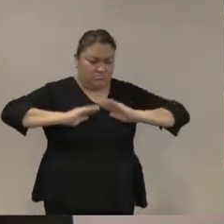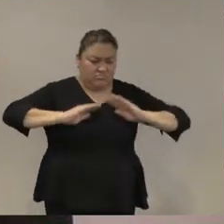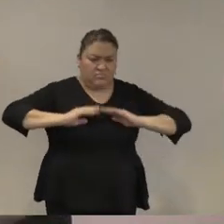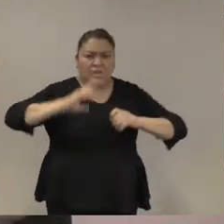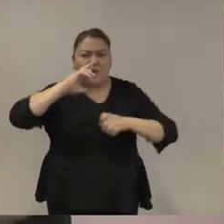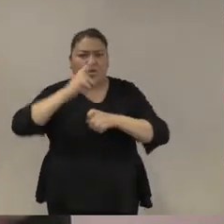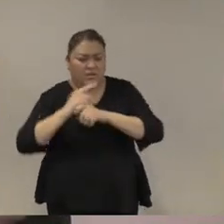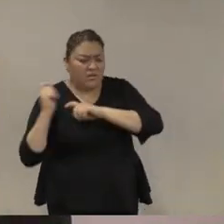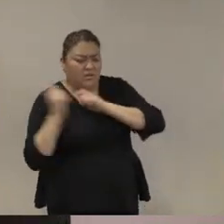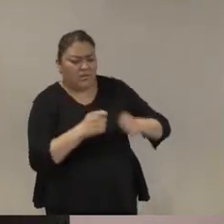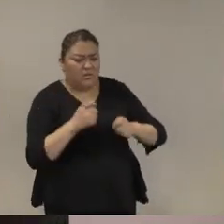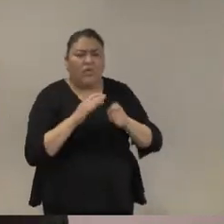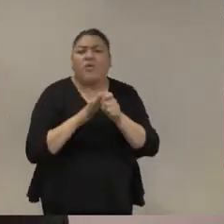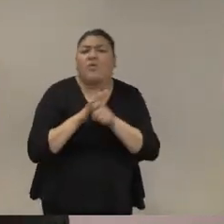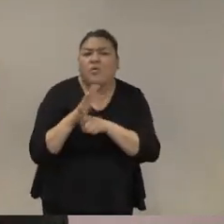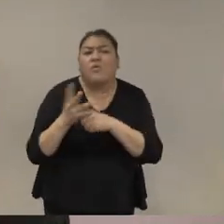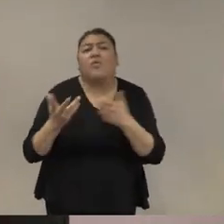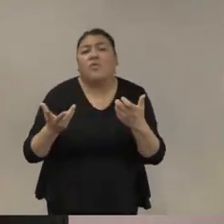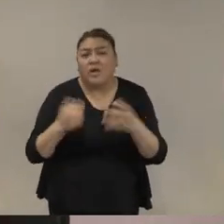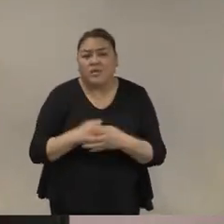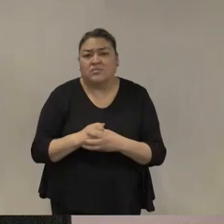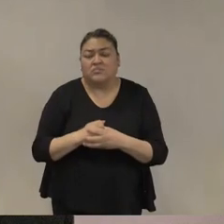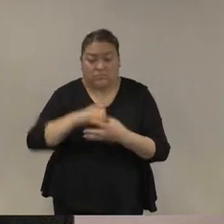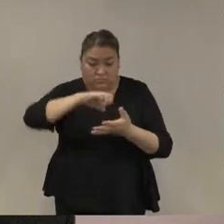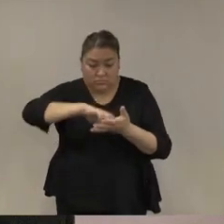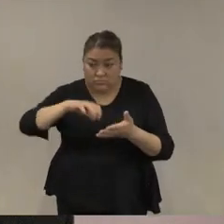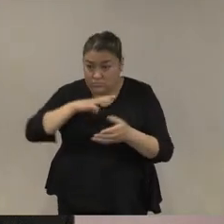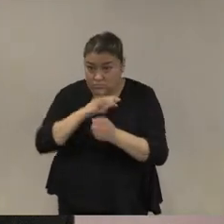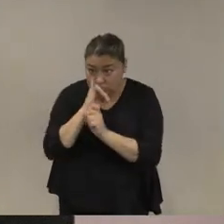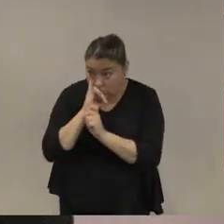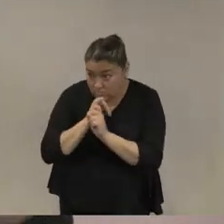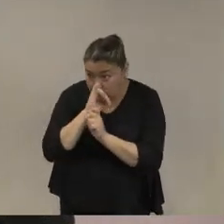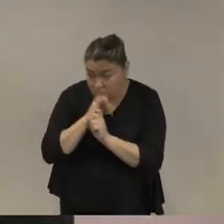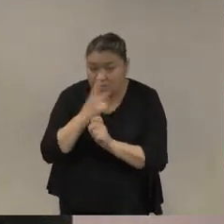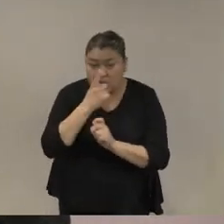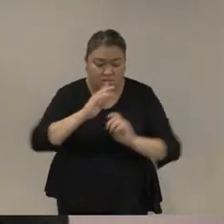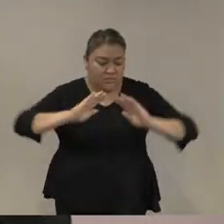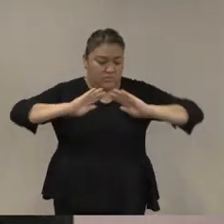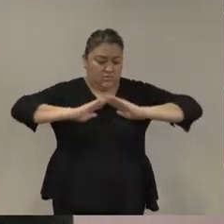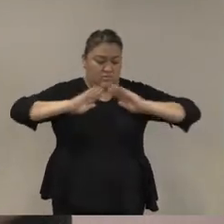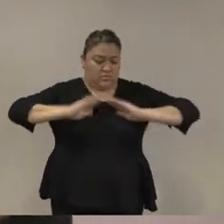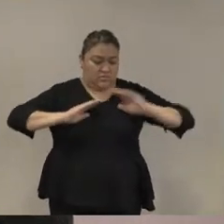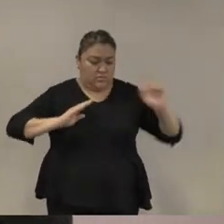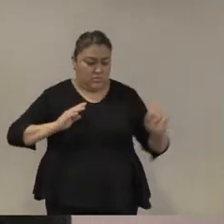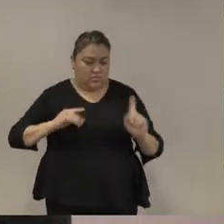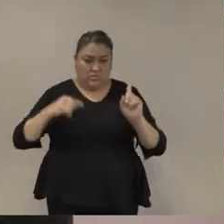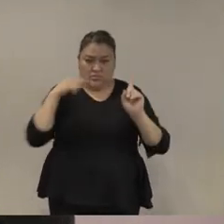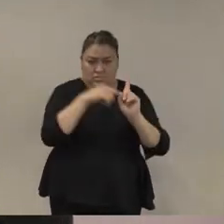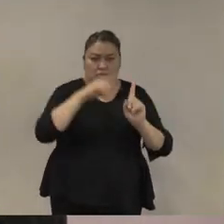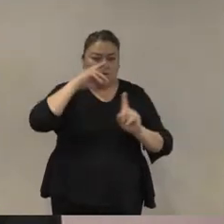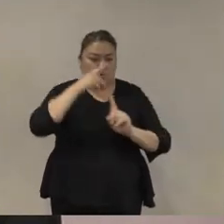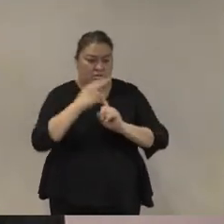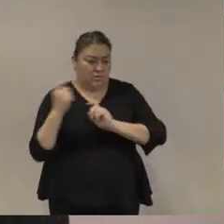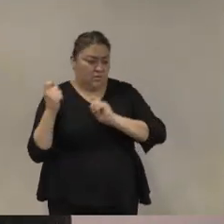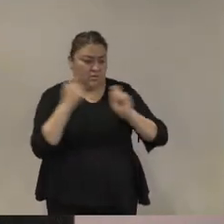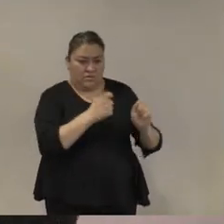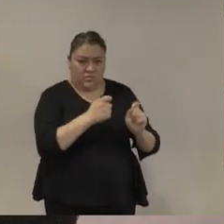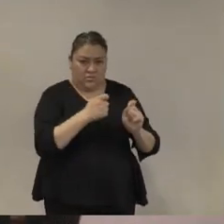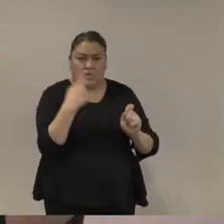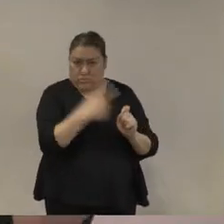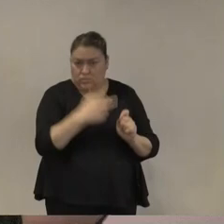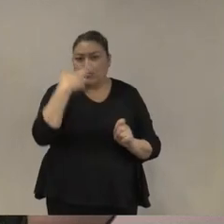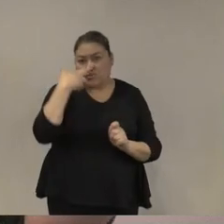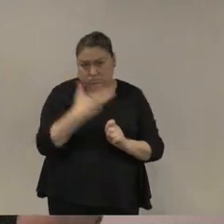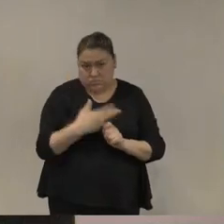las evidencias dicen que cuando los militares desempeñan funciones que se amparan en sus